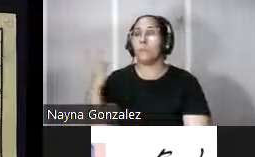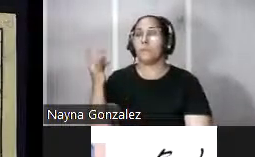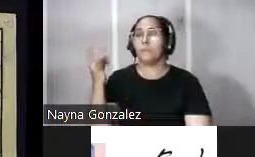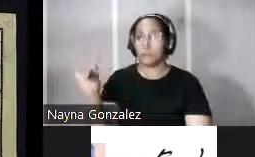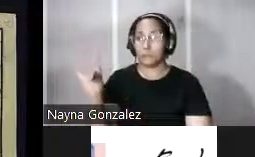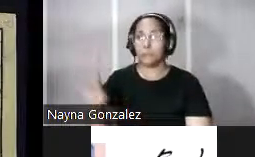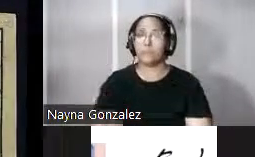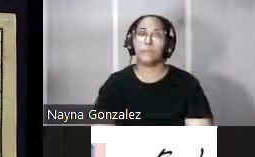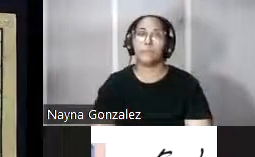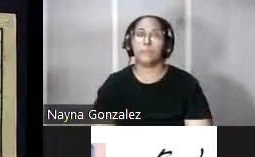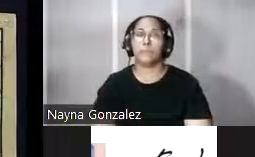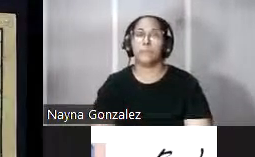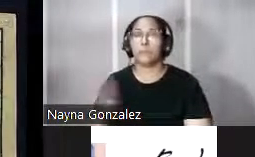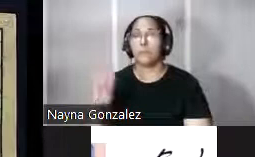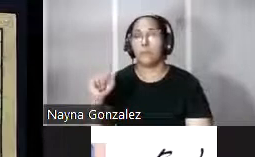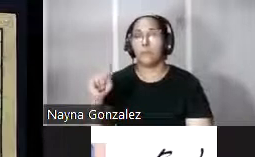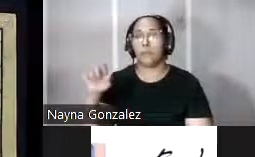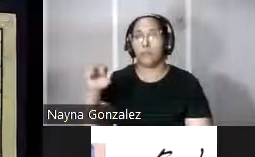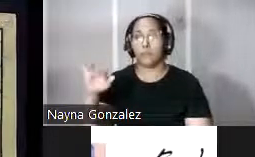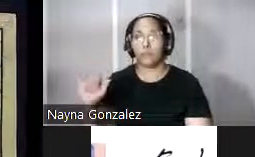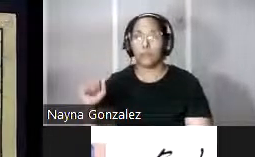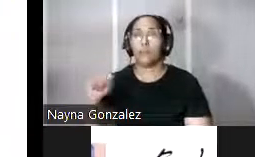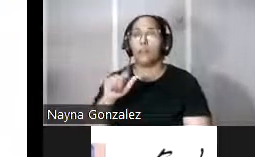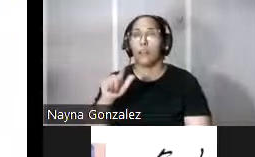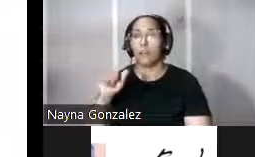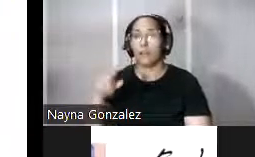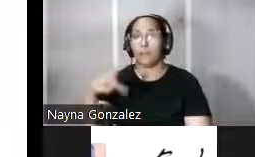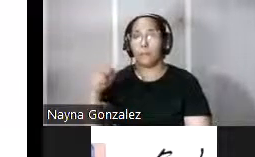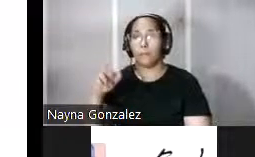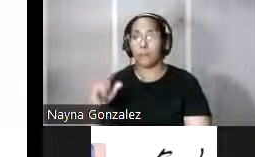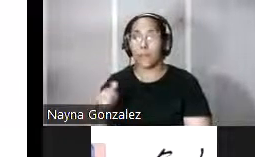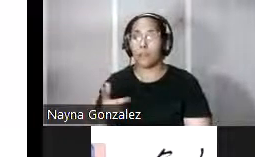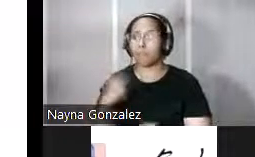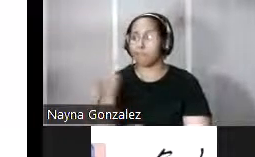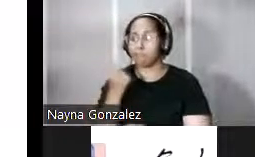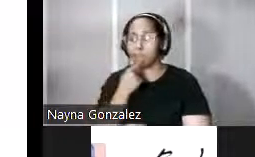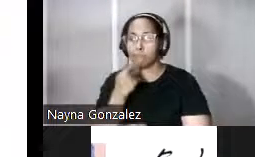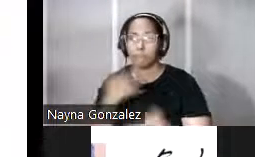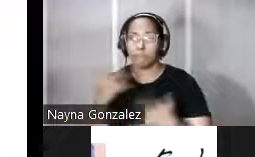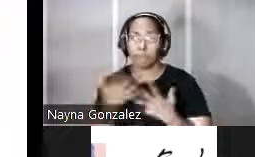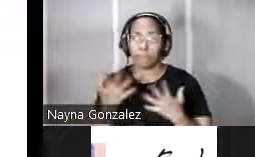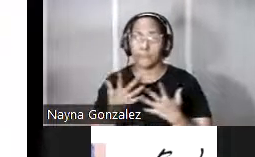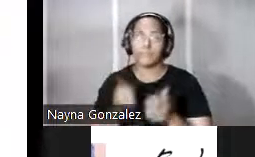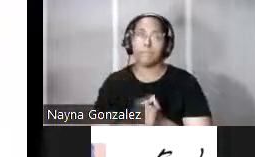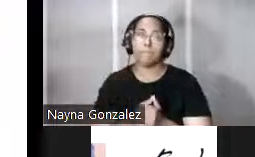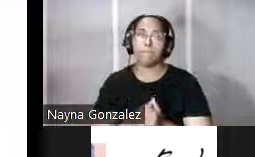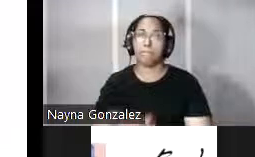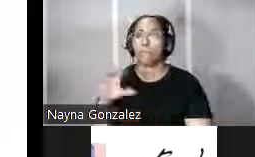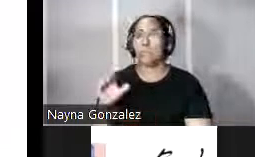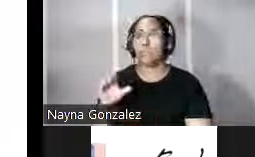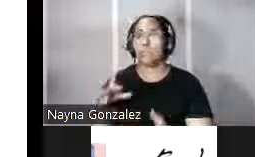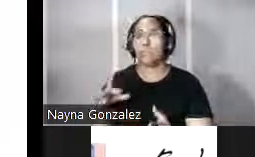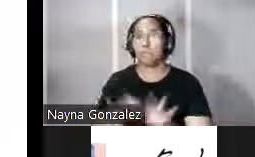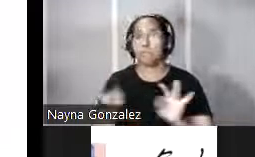en cuanto a la batería de la perla yo siempre digo que es digamos el enigma de